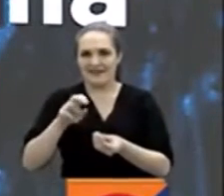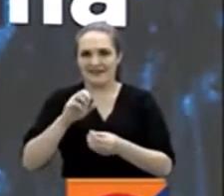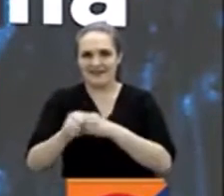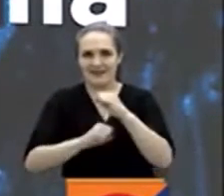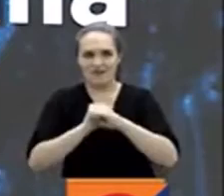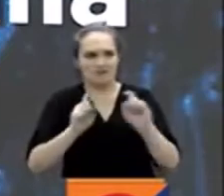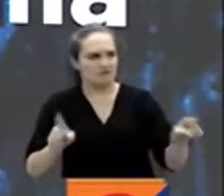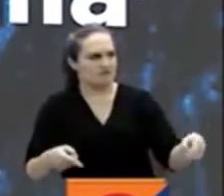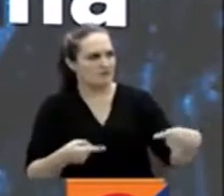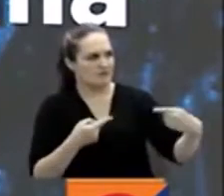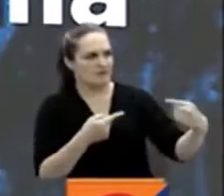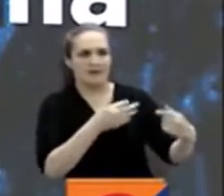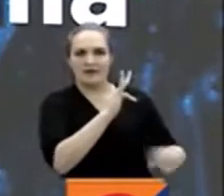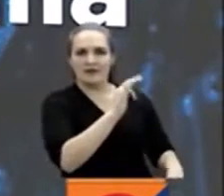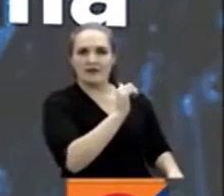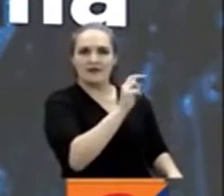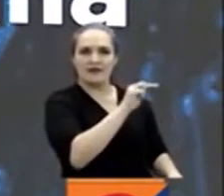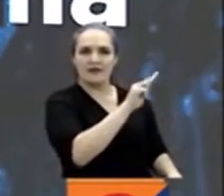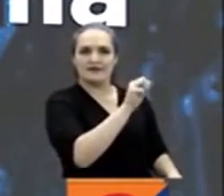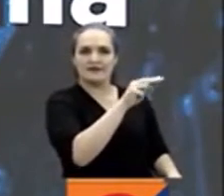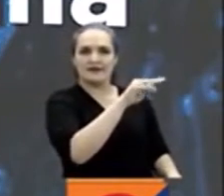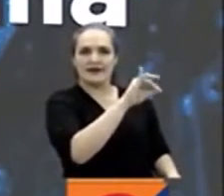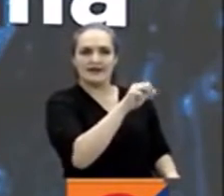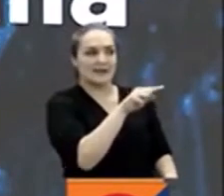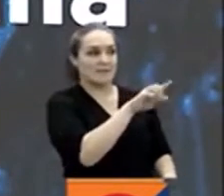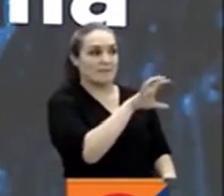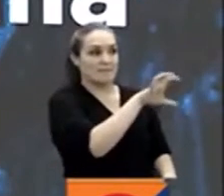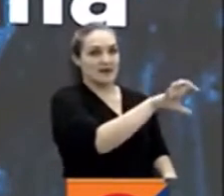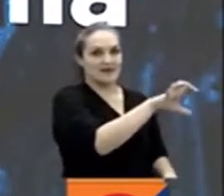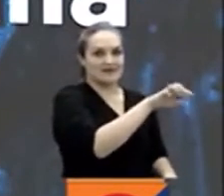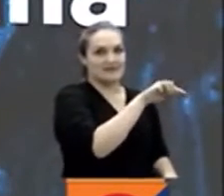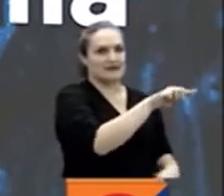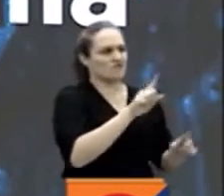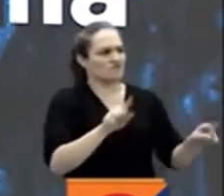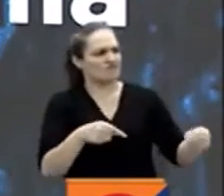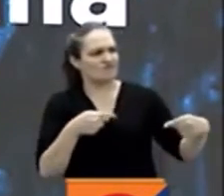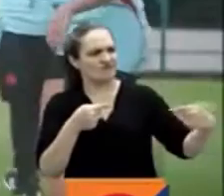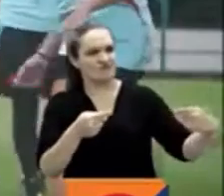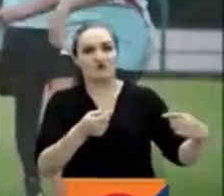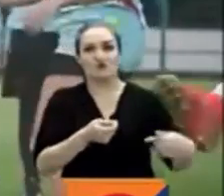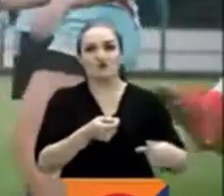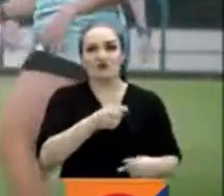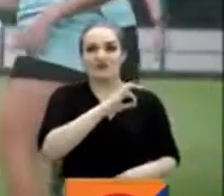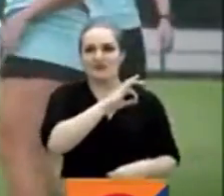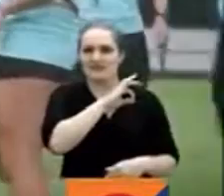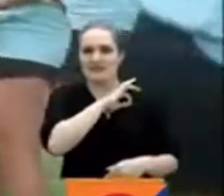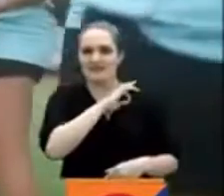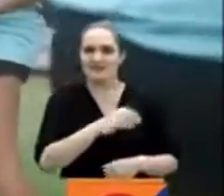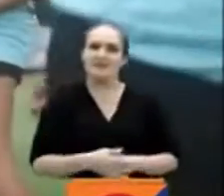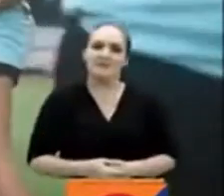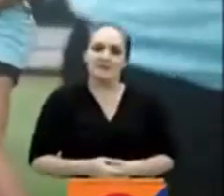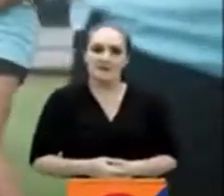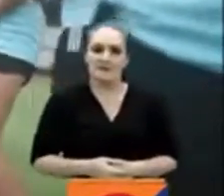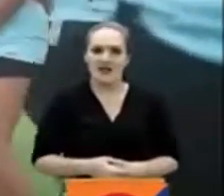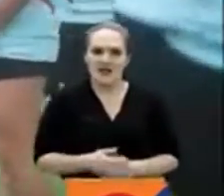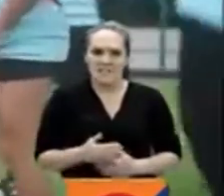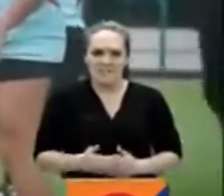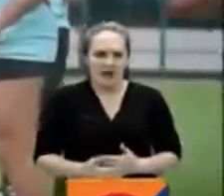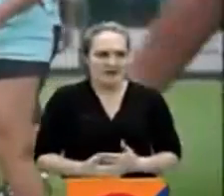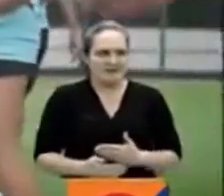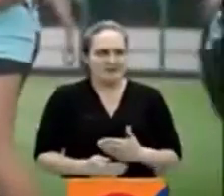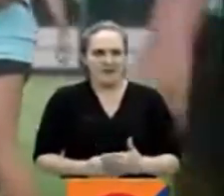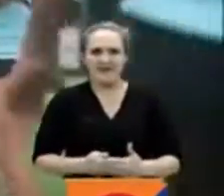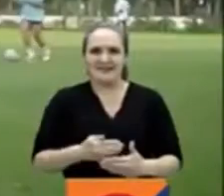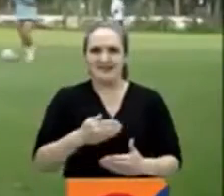El técnico Carlos Paniagua habló del rival y de las expectativas del partido que será este sábado. Para continuar dando pasos de gigante,